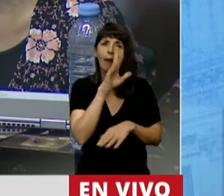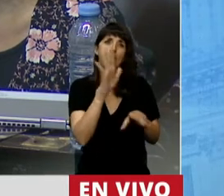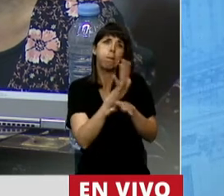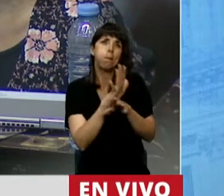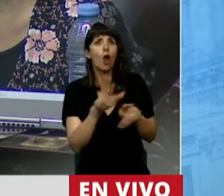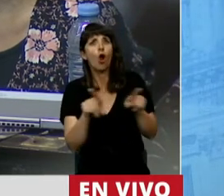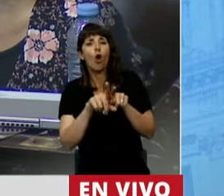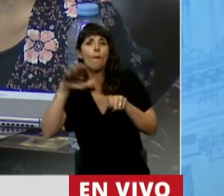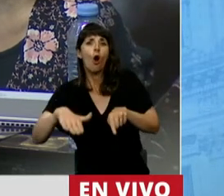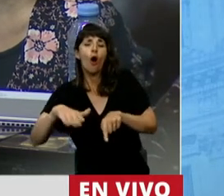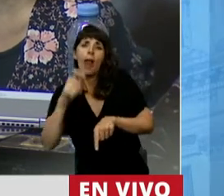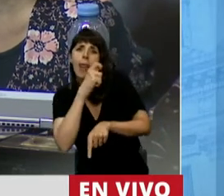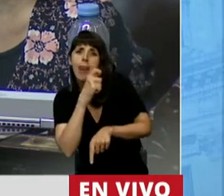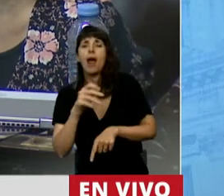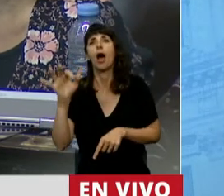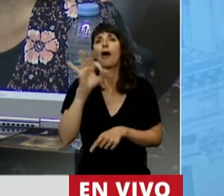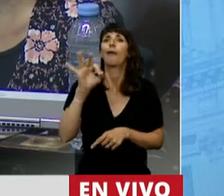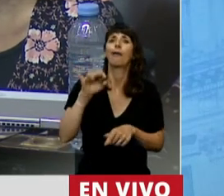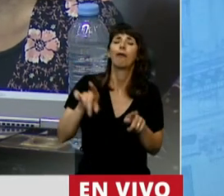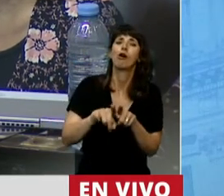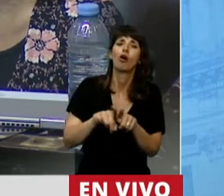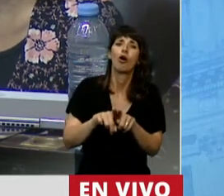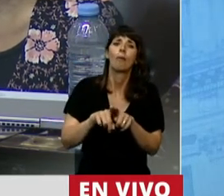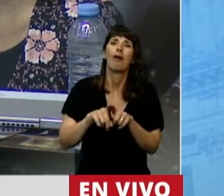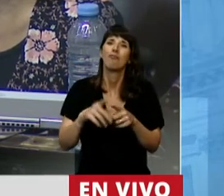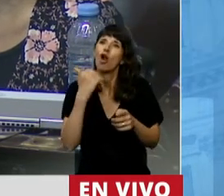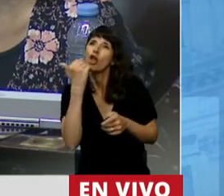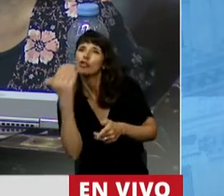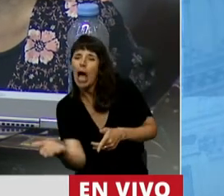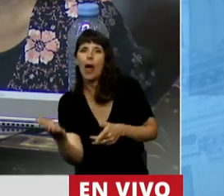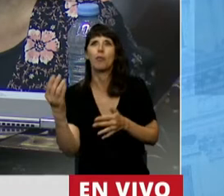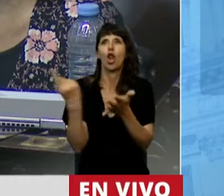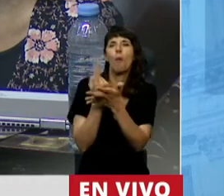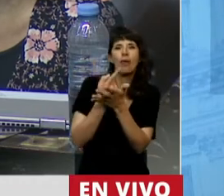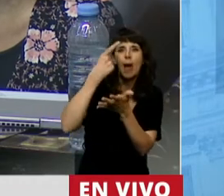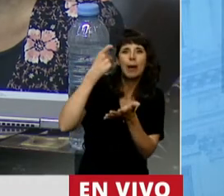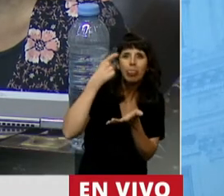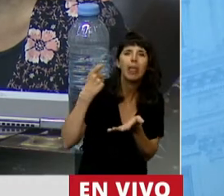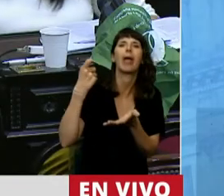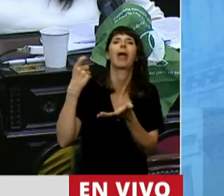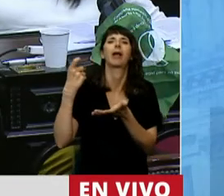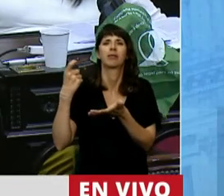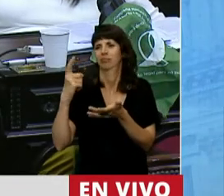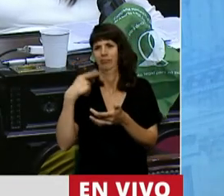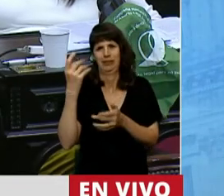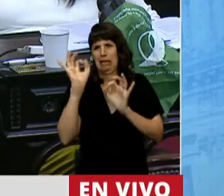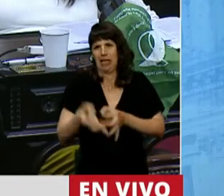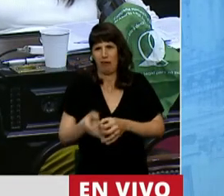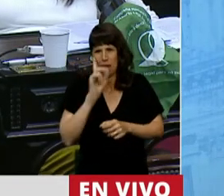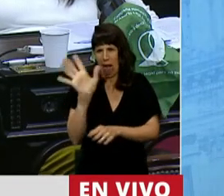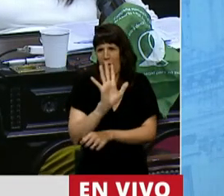niñas, un poco mendigas, un poco inválidas, y ya sabemos que no somos nada de eso,